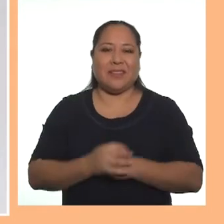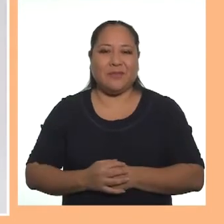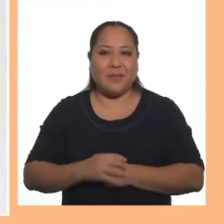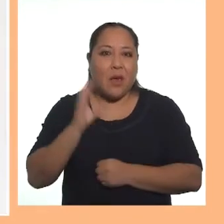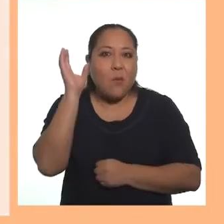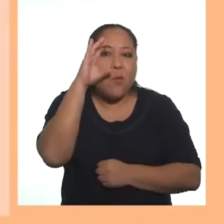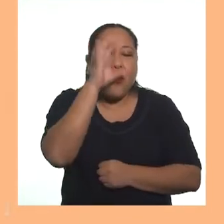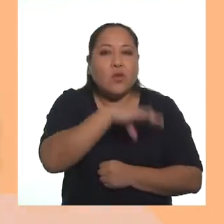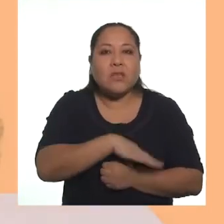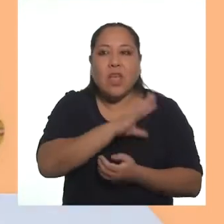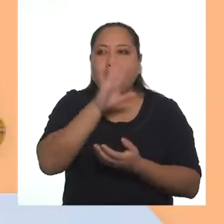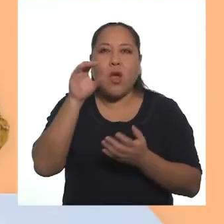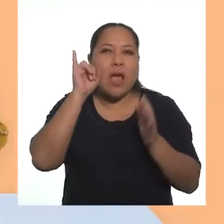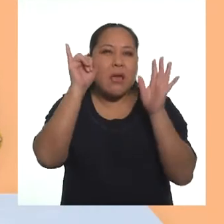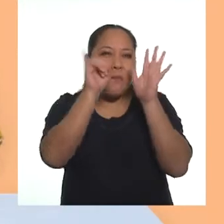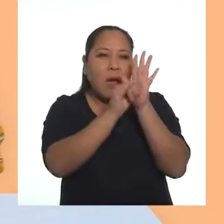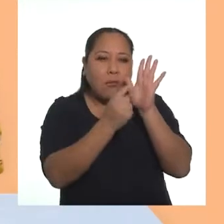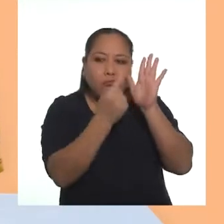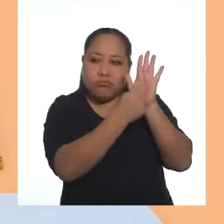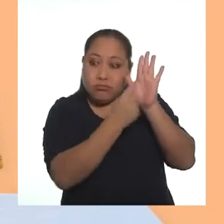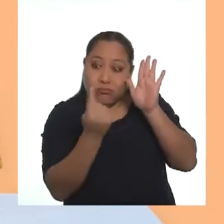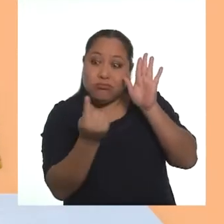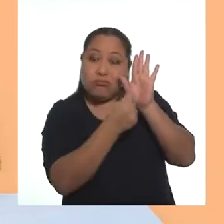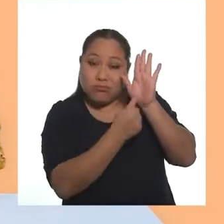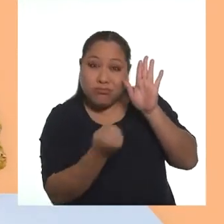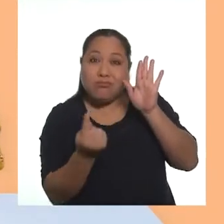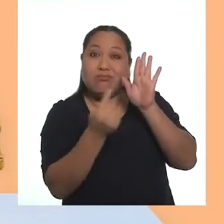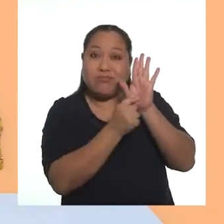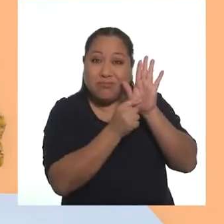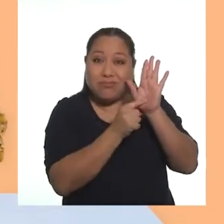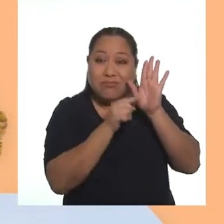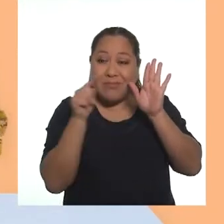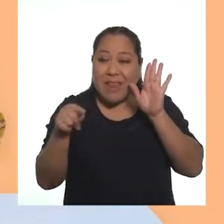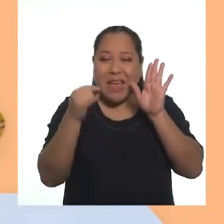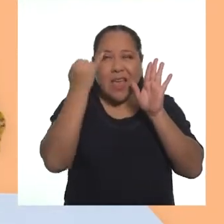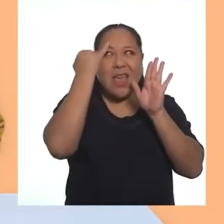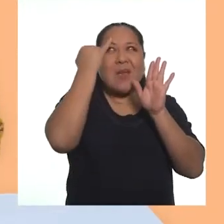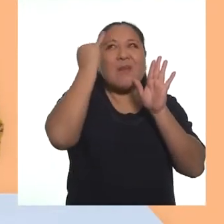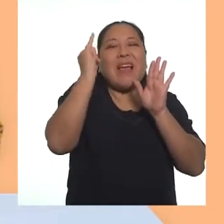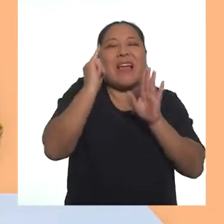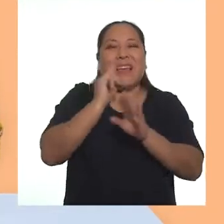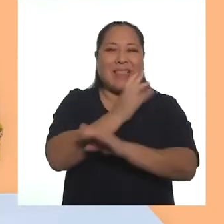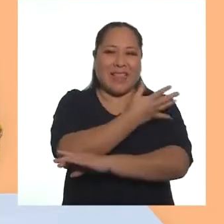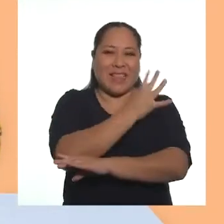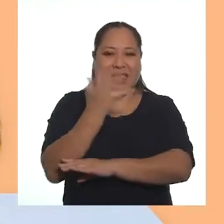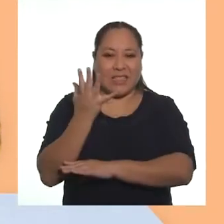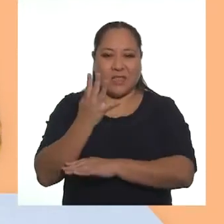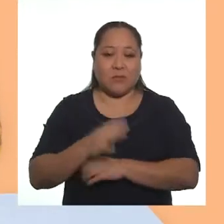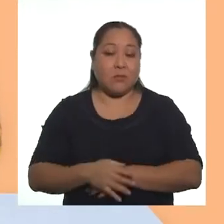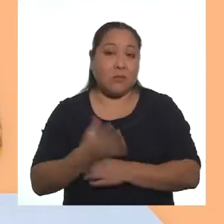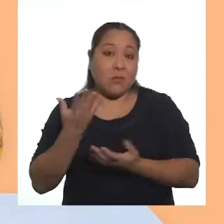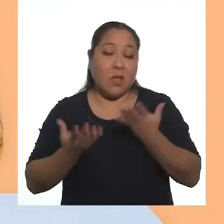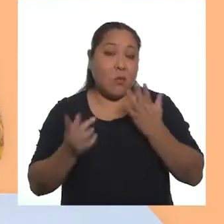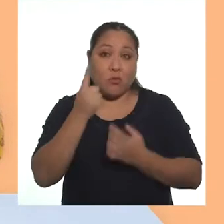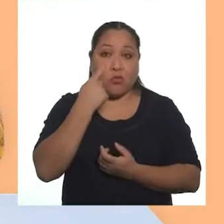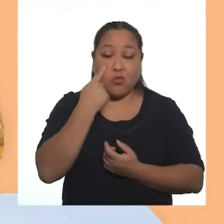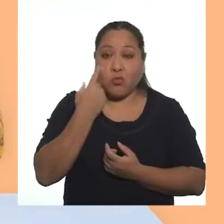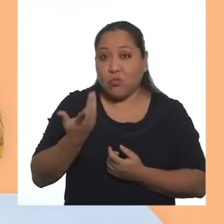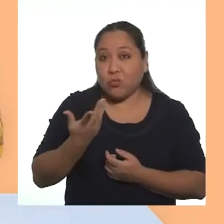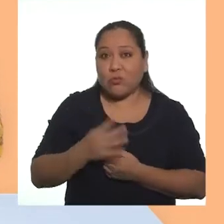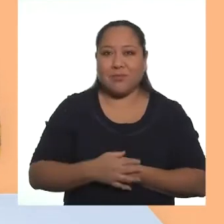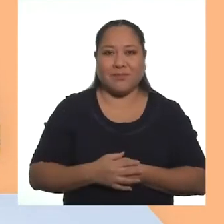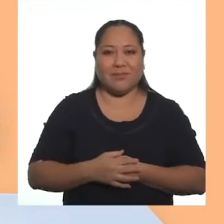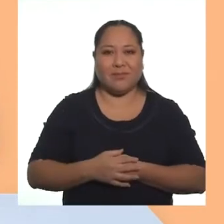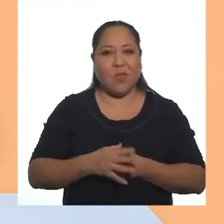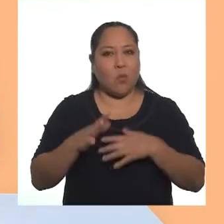maravillas. Busquen todas las imágenes que puedan conseguir para que imagine la selva si es que